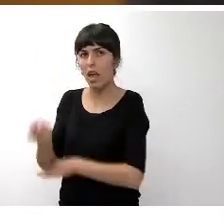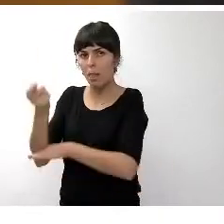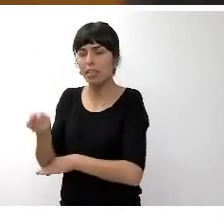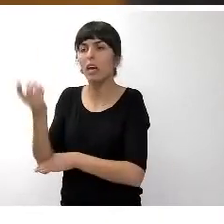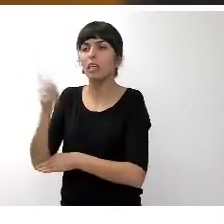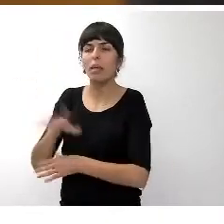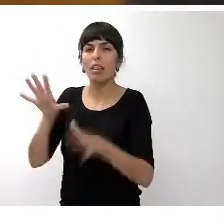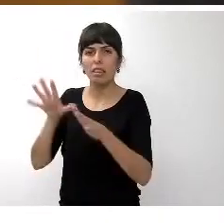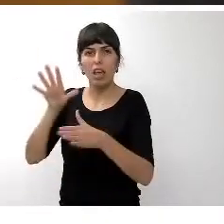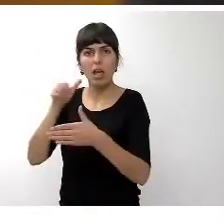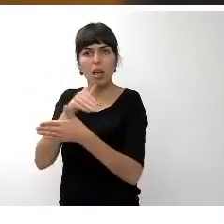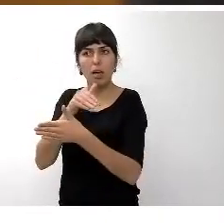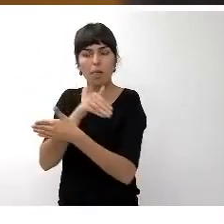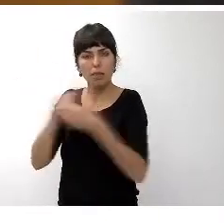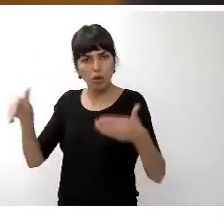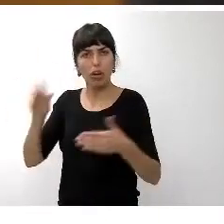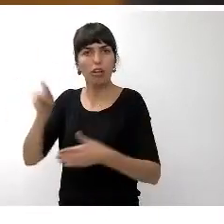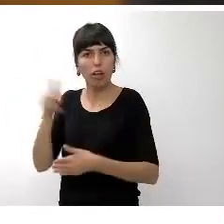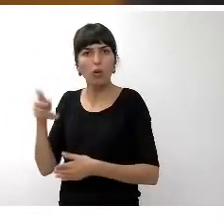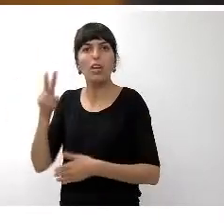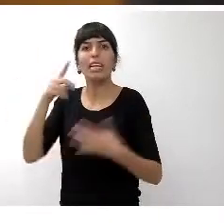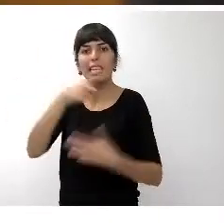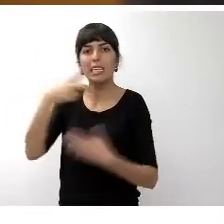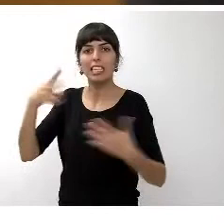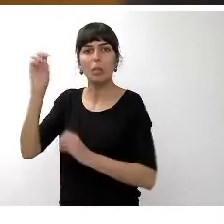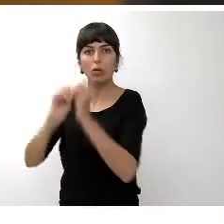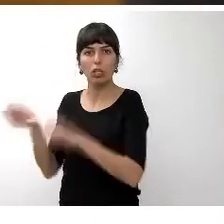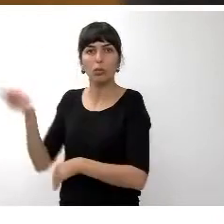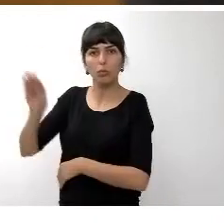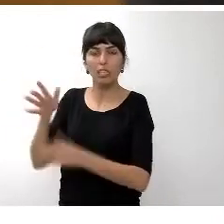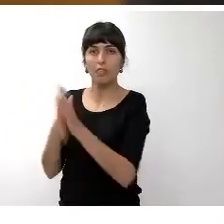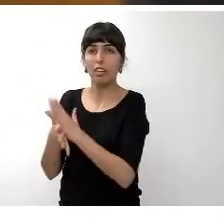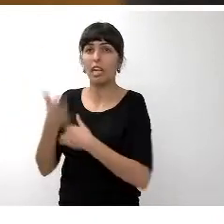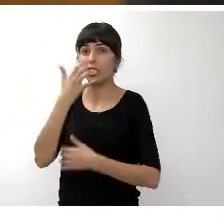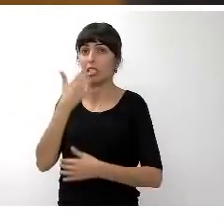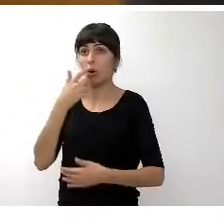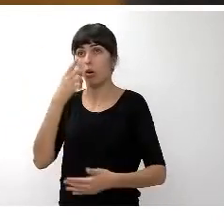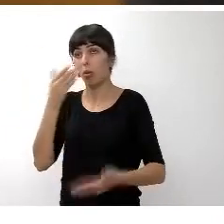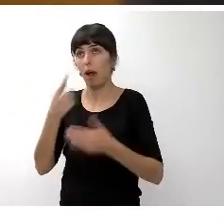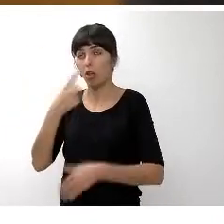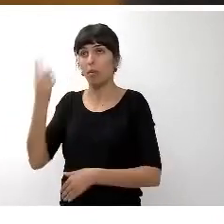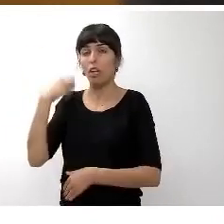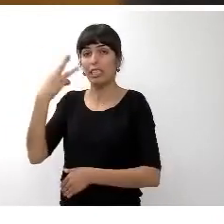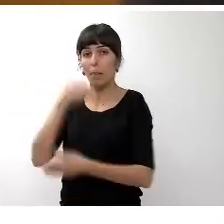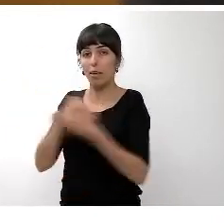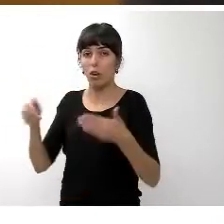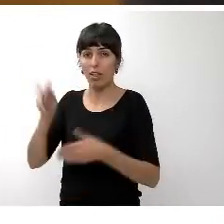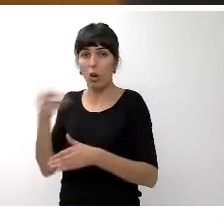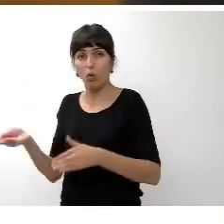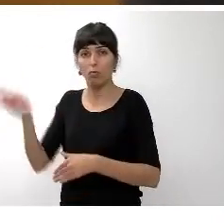crecimiento también importante de 17% manejando casi 3 millones de euros más que el año anterior Hacienda